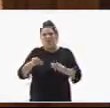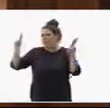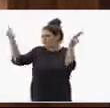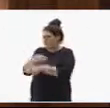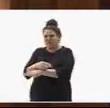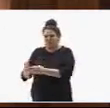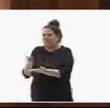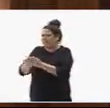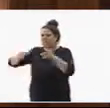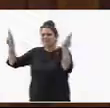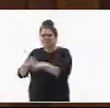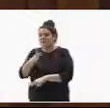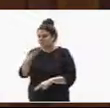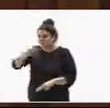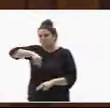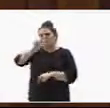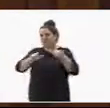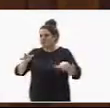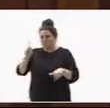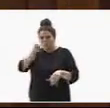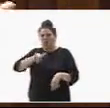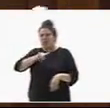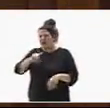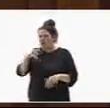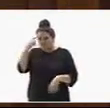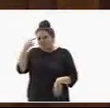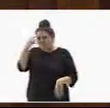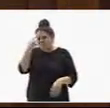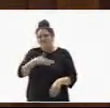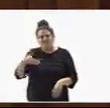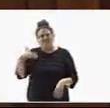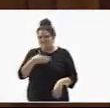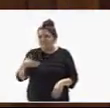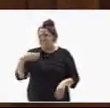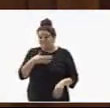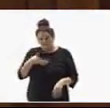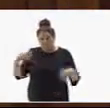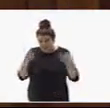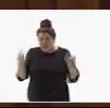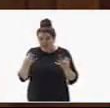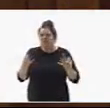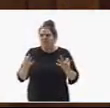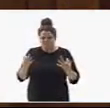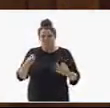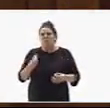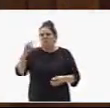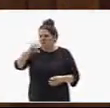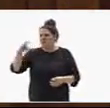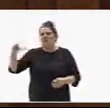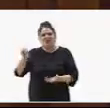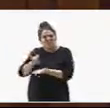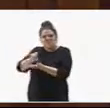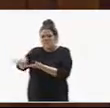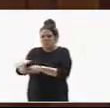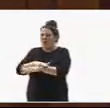anhelo del pueblo canario. El pueblo canario parece ser que quiere que echemos a la coalición canaria del